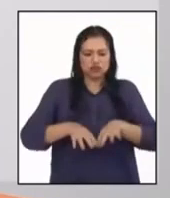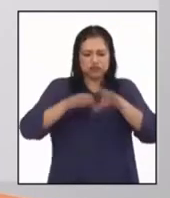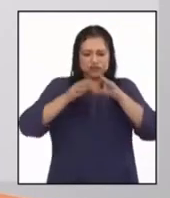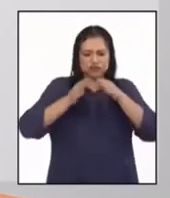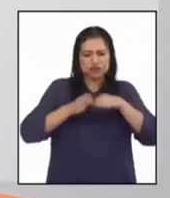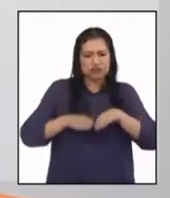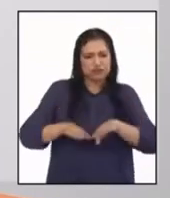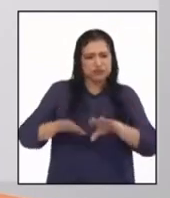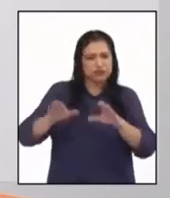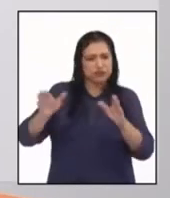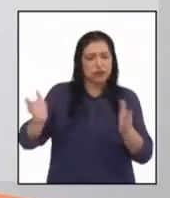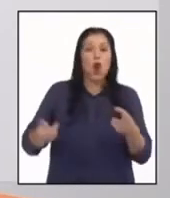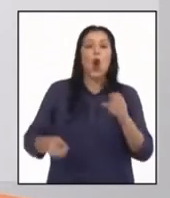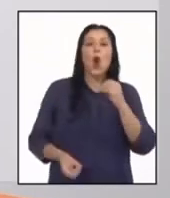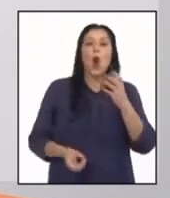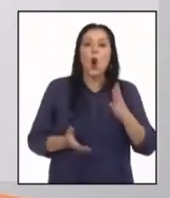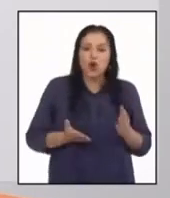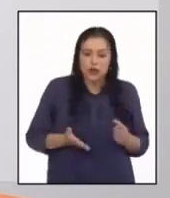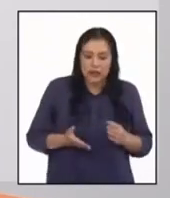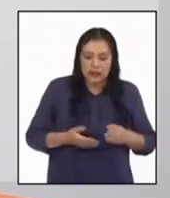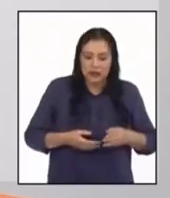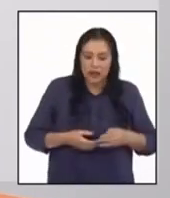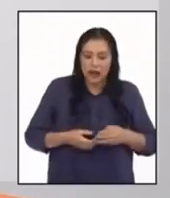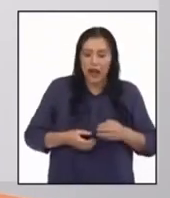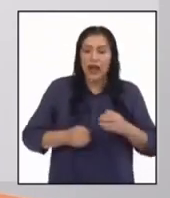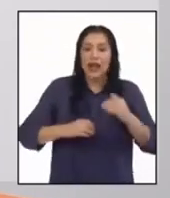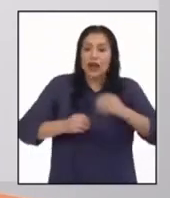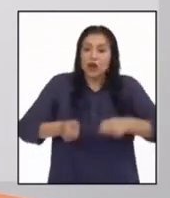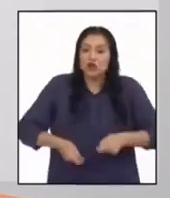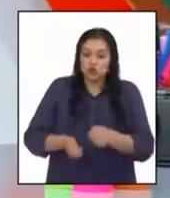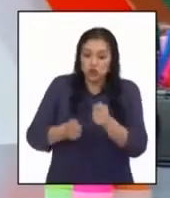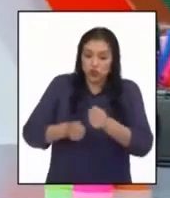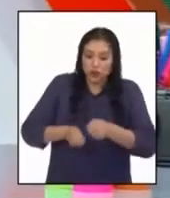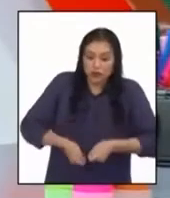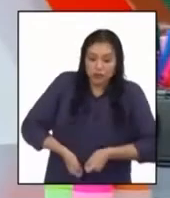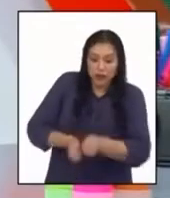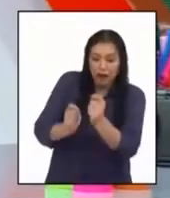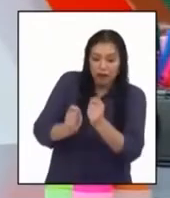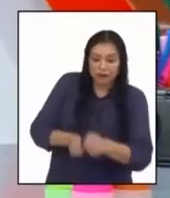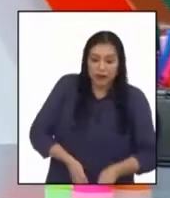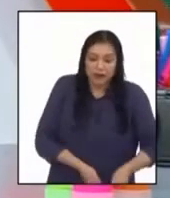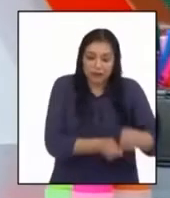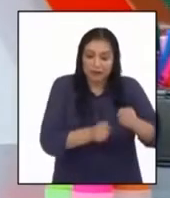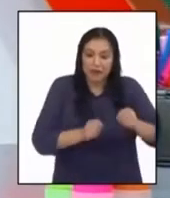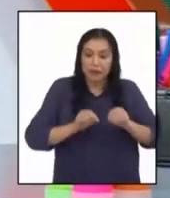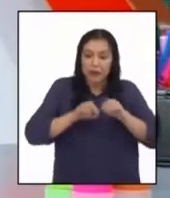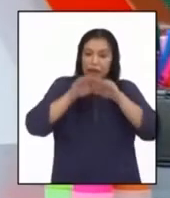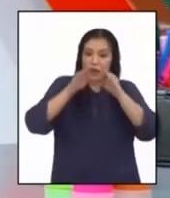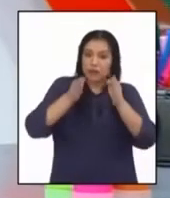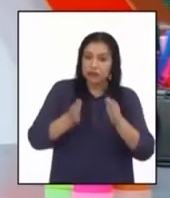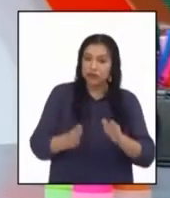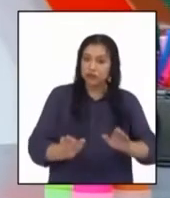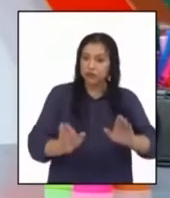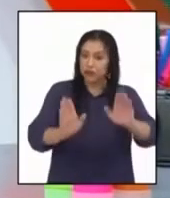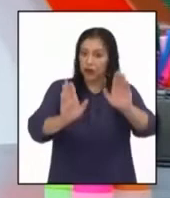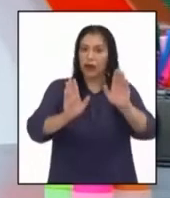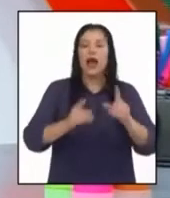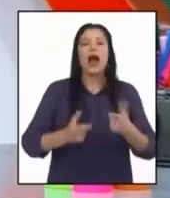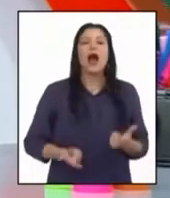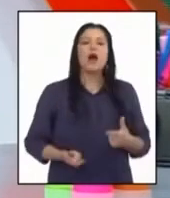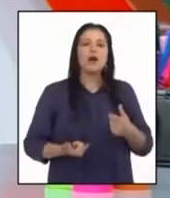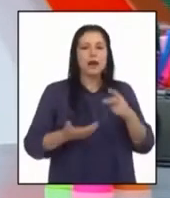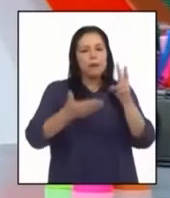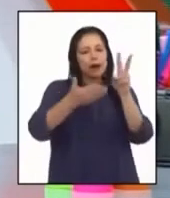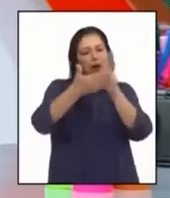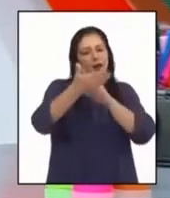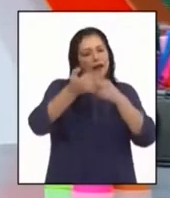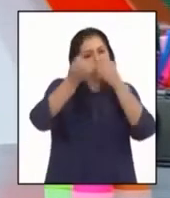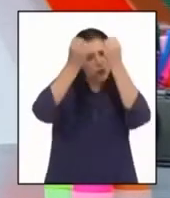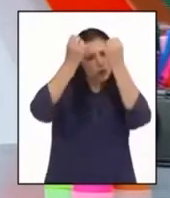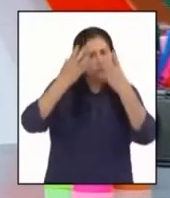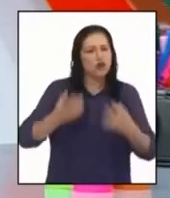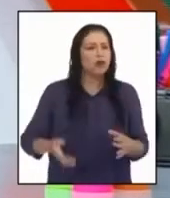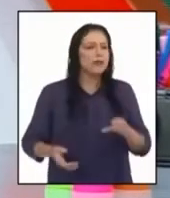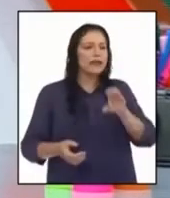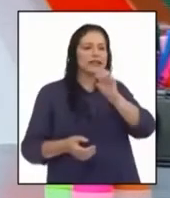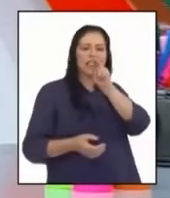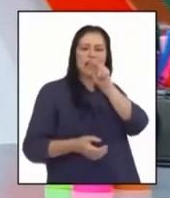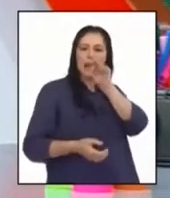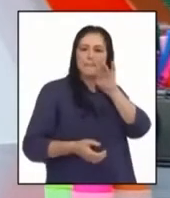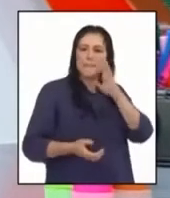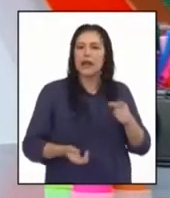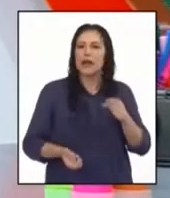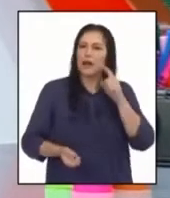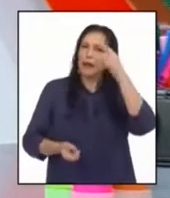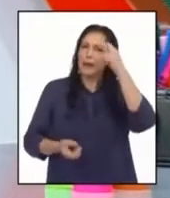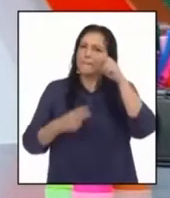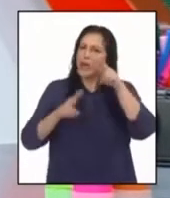sería la construcción de canales de desvío de las aguas. Por otro lado, leyendo el informe del CENEPRED, veo que el